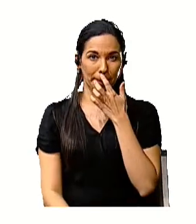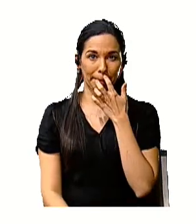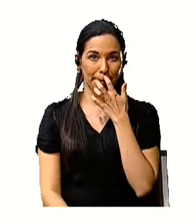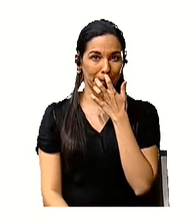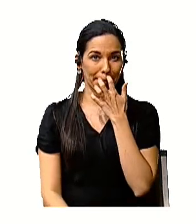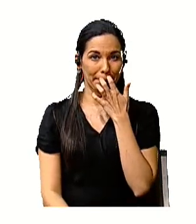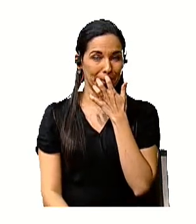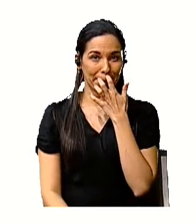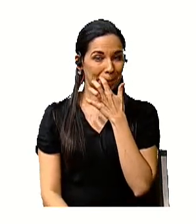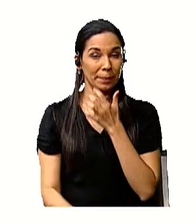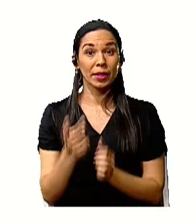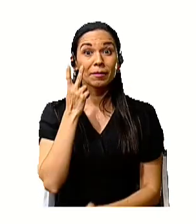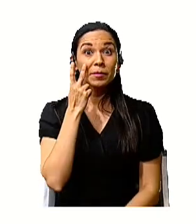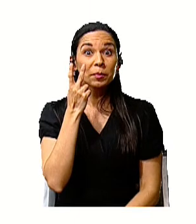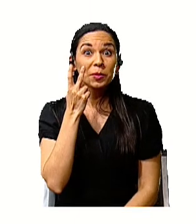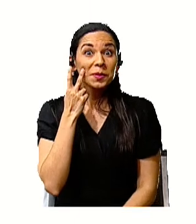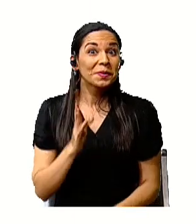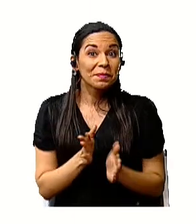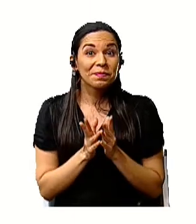Vamos a ver.